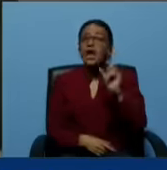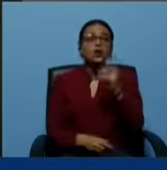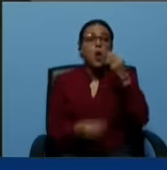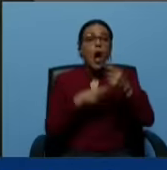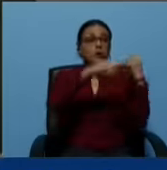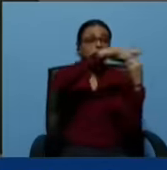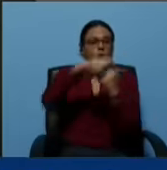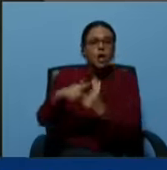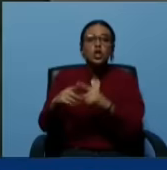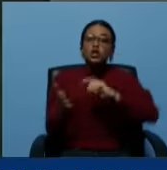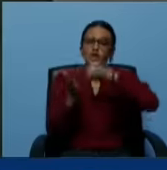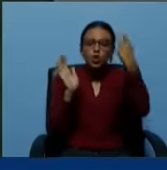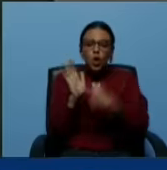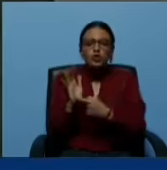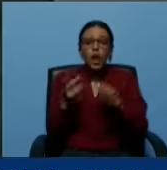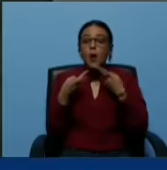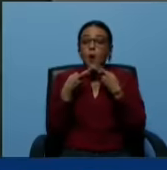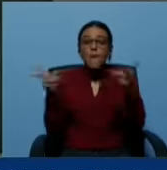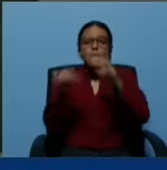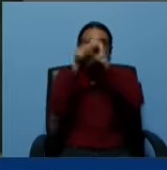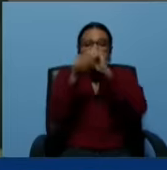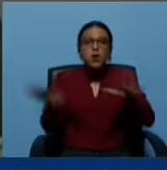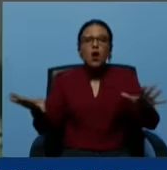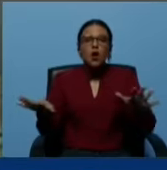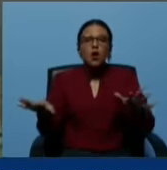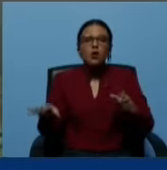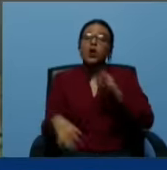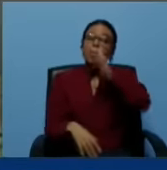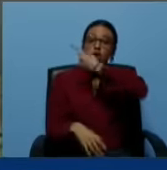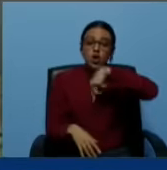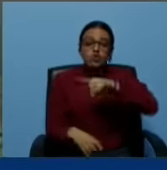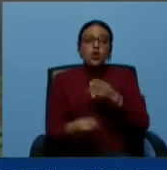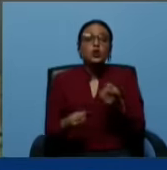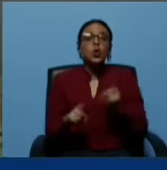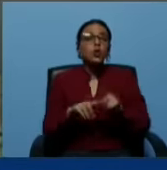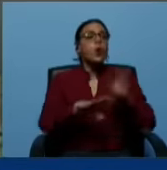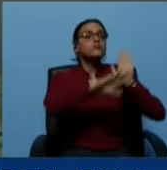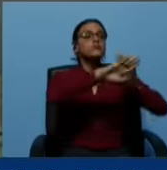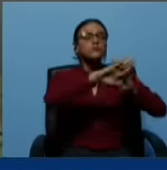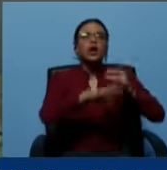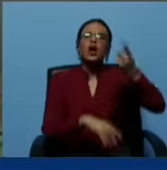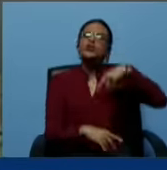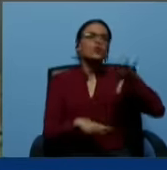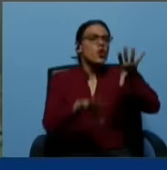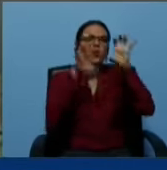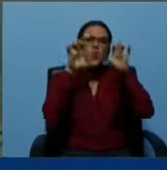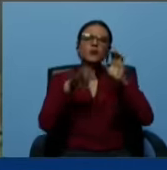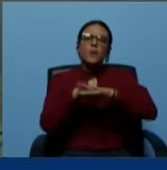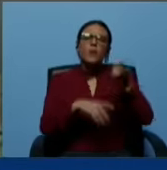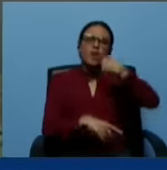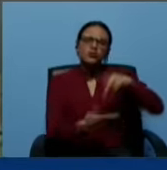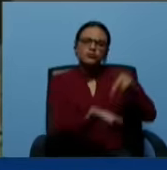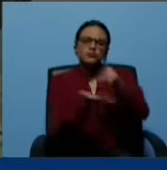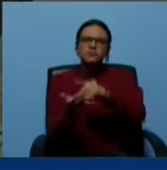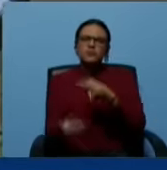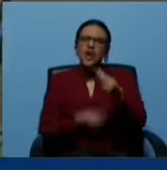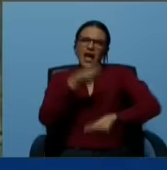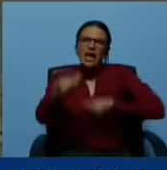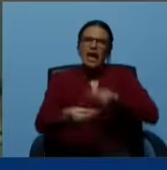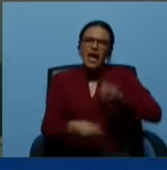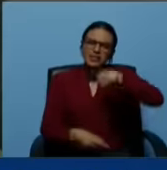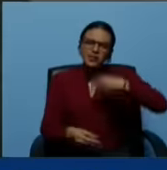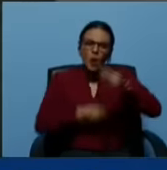totalización pública a los actores le expresamos a la sala electoral que no entendíamos qué hacíamos aquí qué